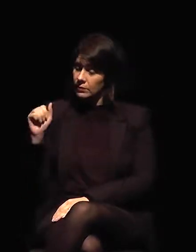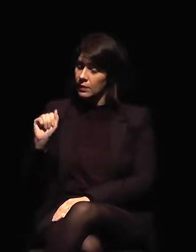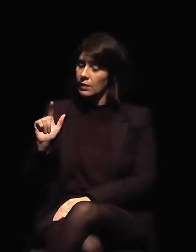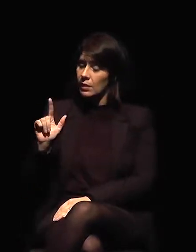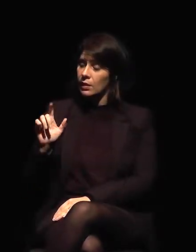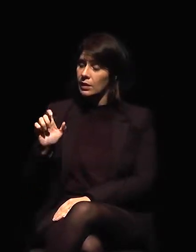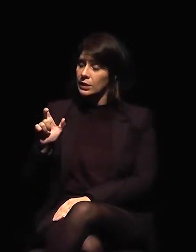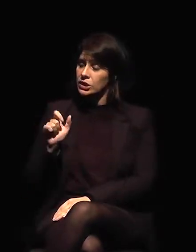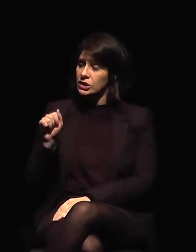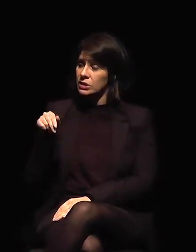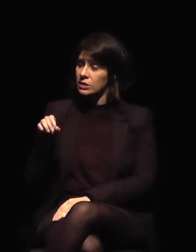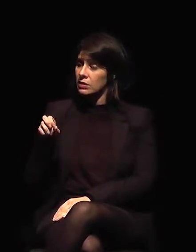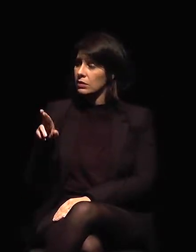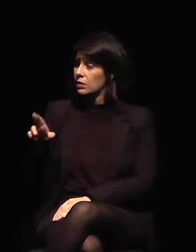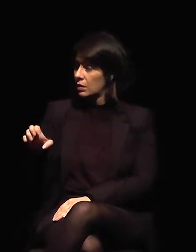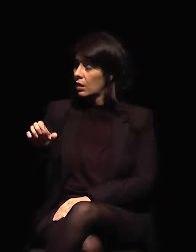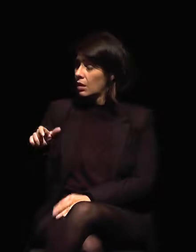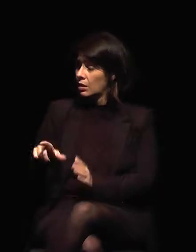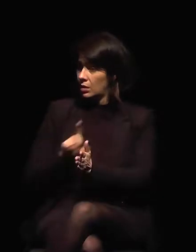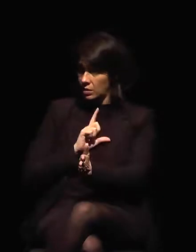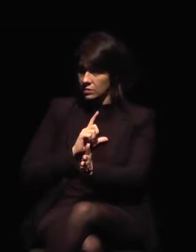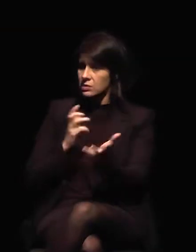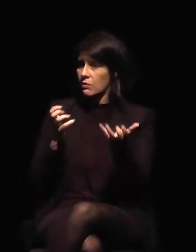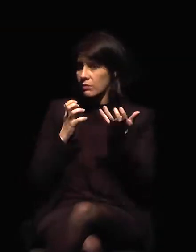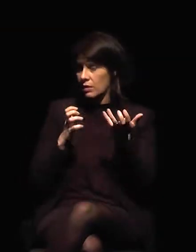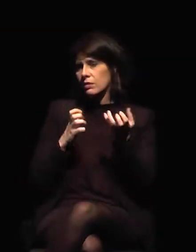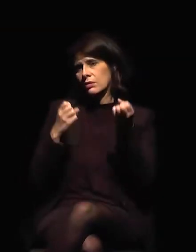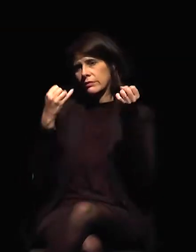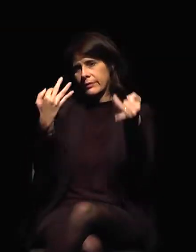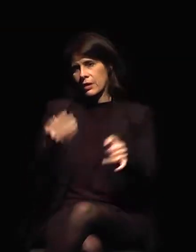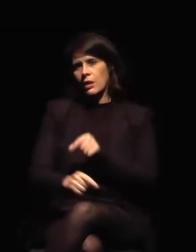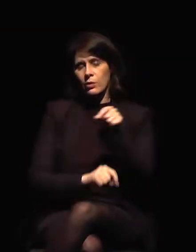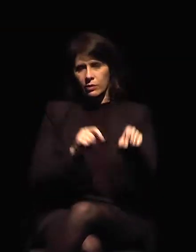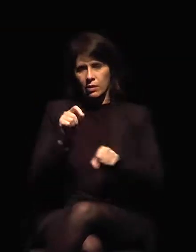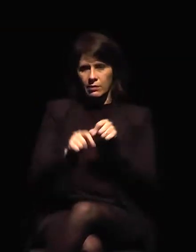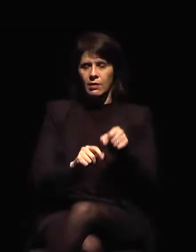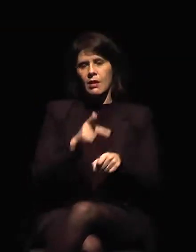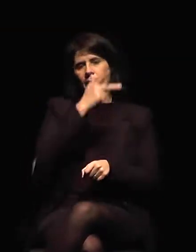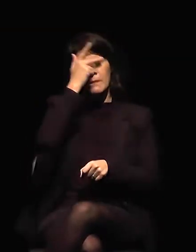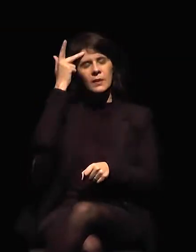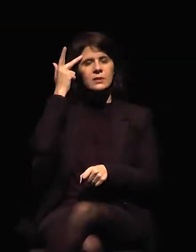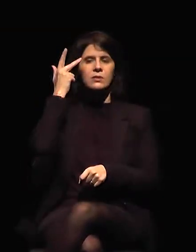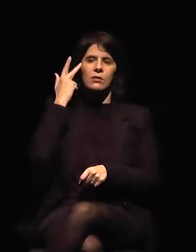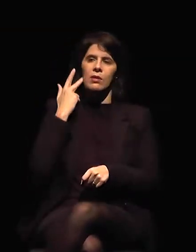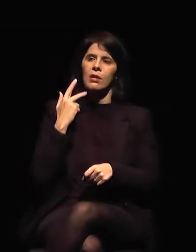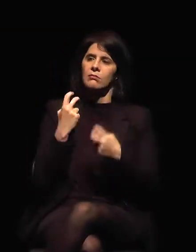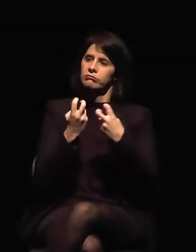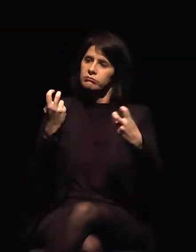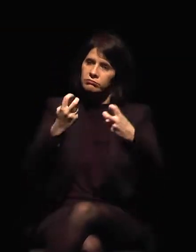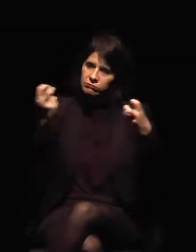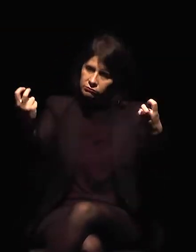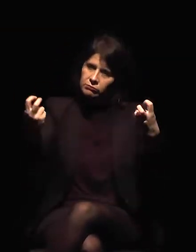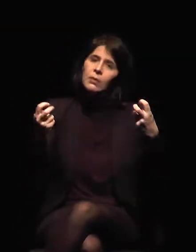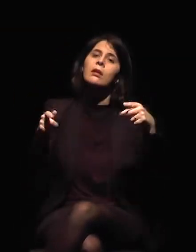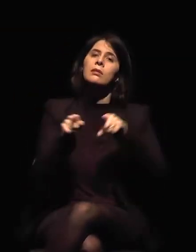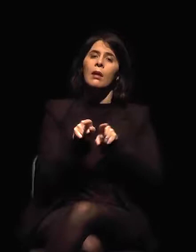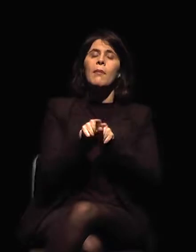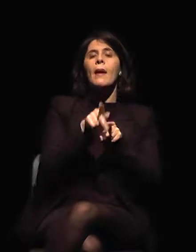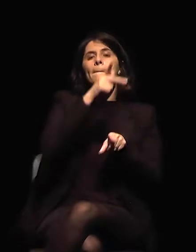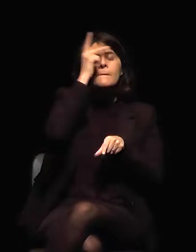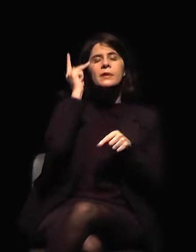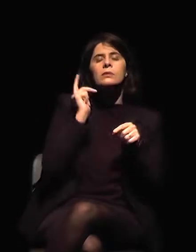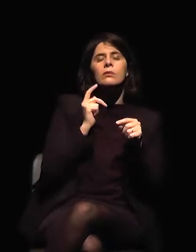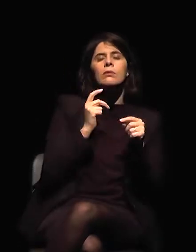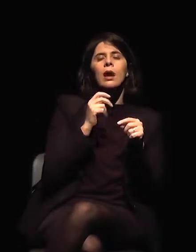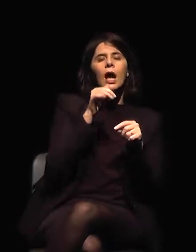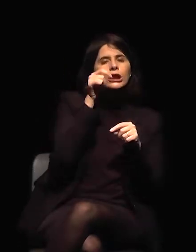audiencia como nuestros oyentes podrán enviarnos preguntas por escrito,